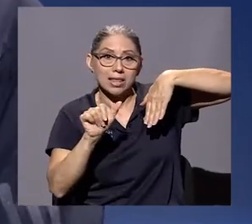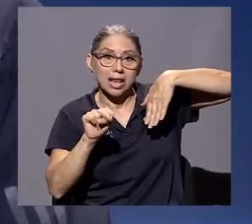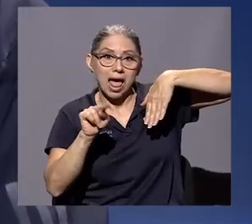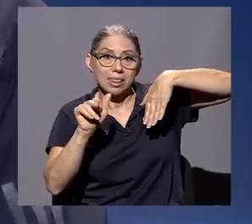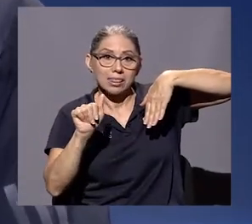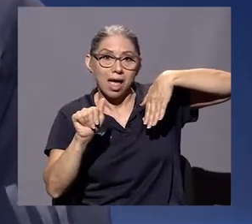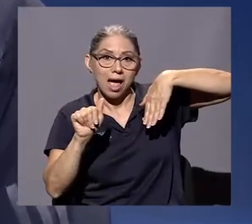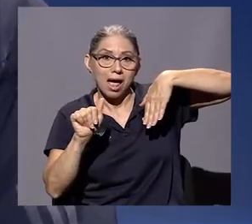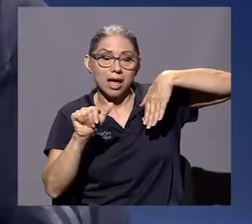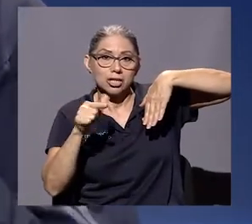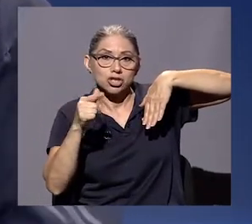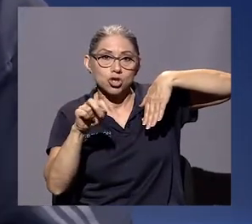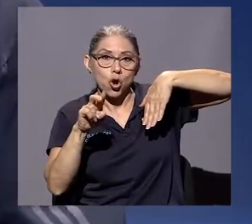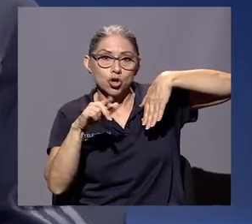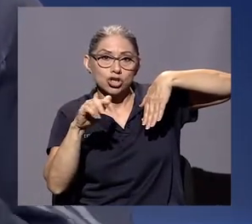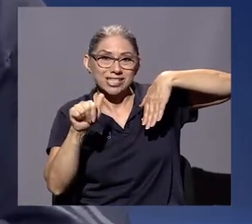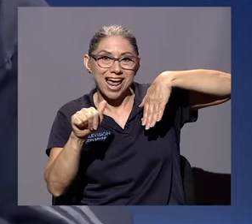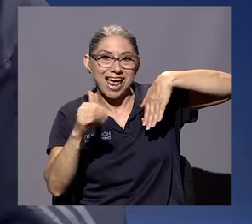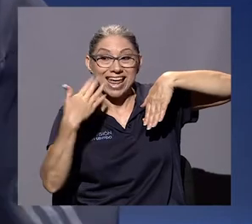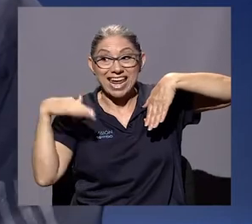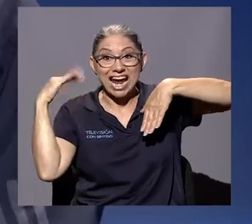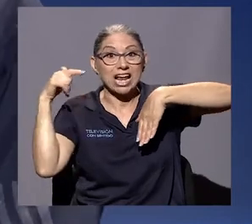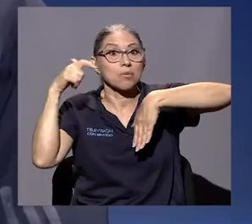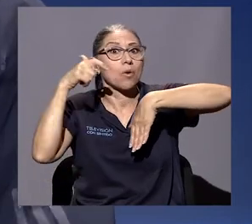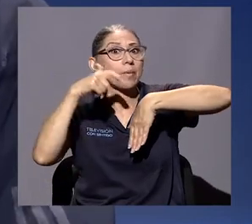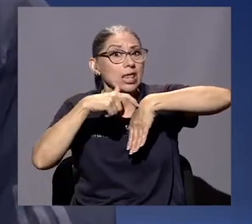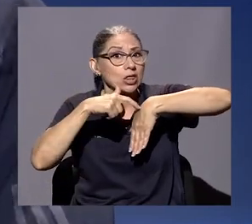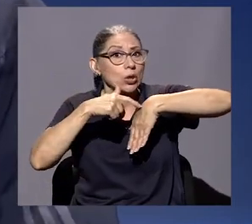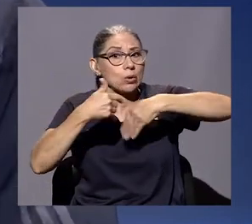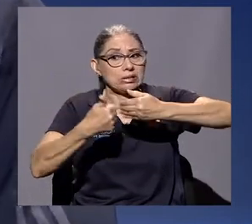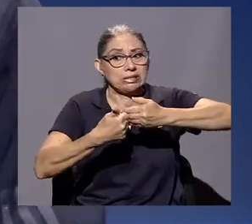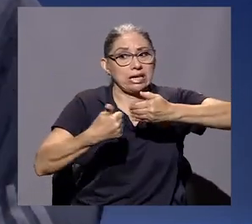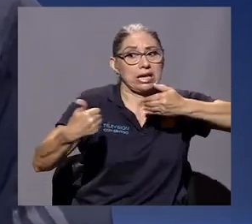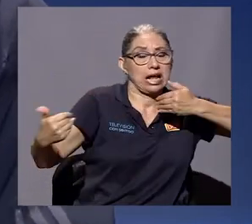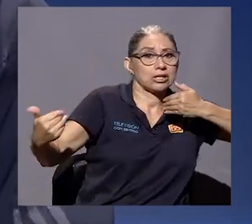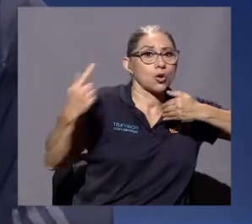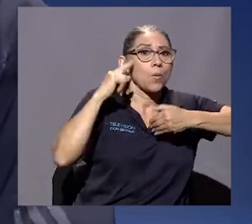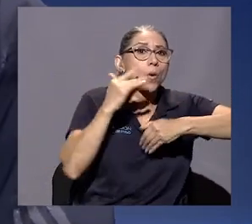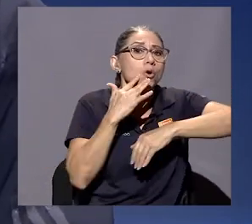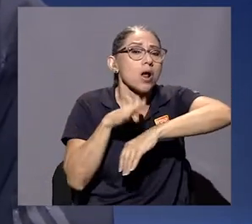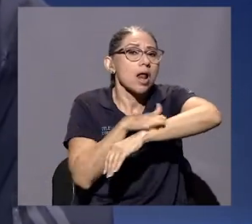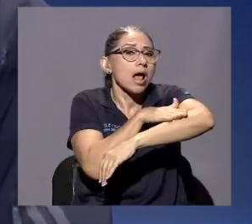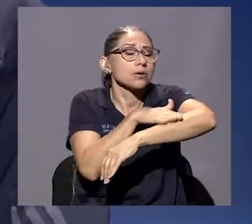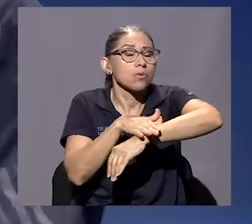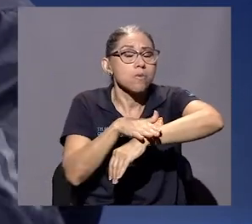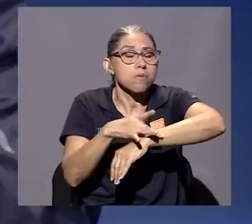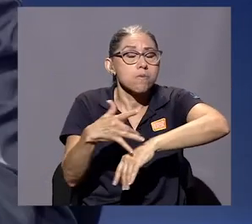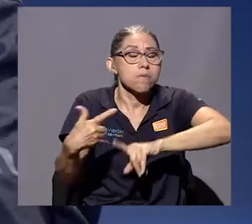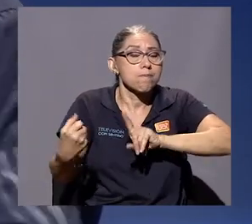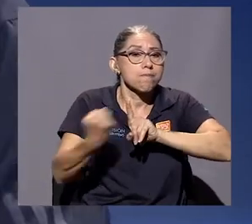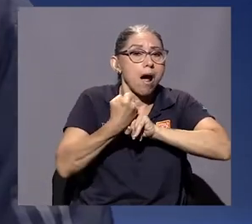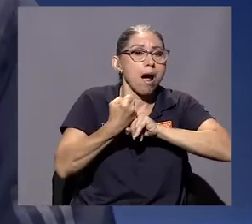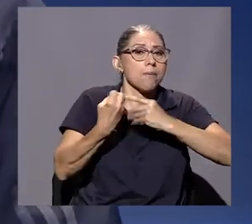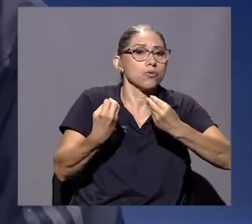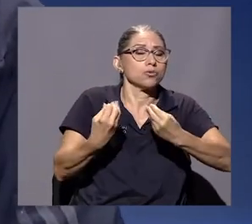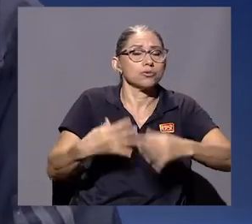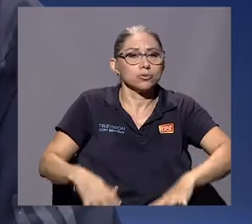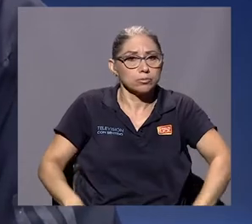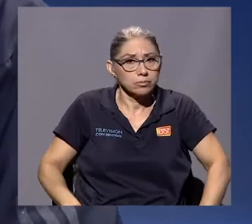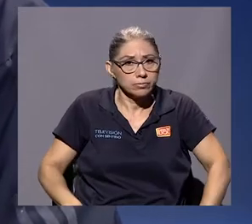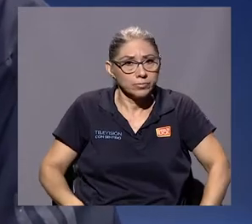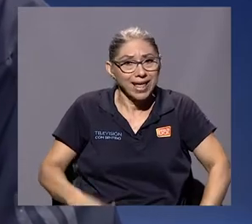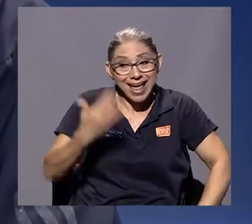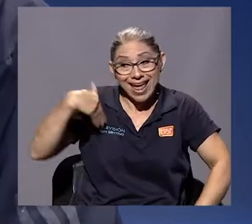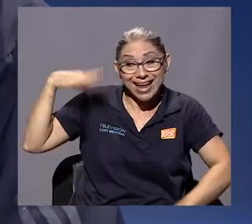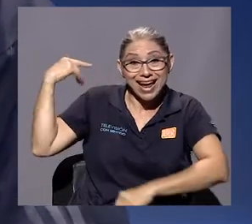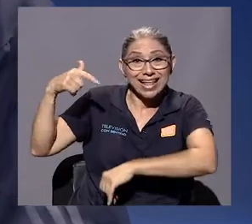ese momento era notoria y brutal, eso a mí me impactó muchísimo. En ese tiempo, incluso, yo era